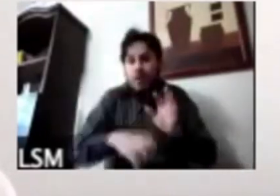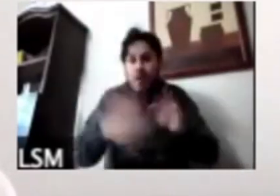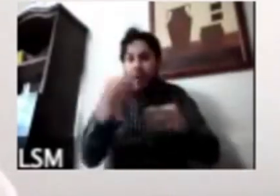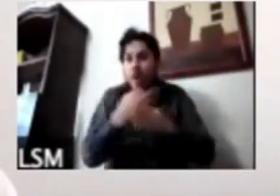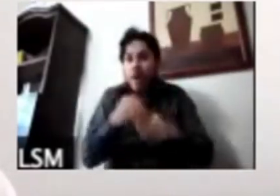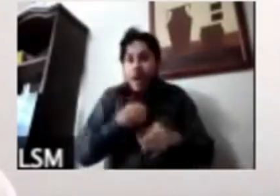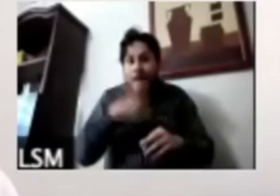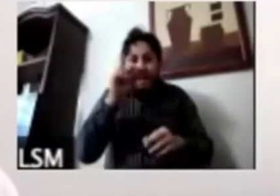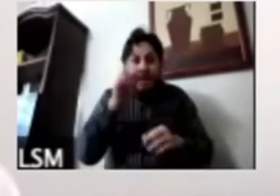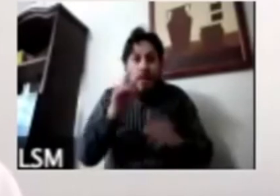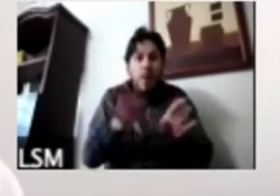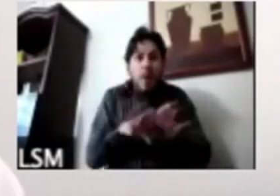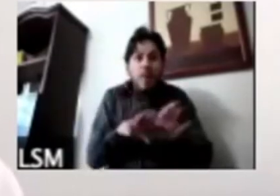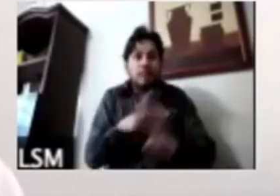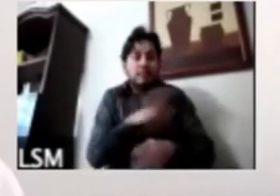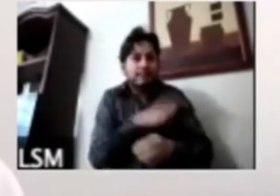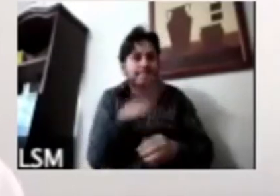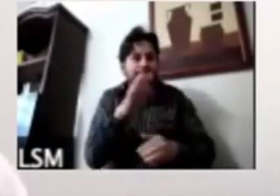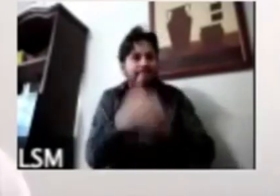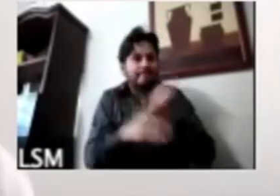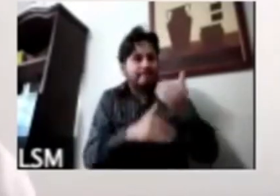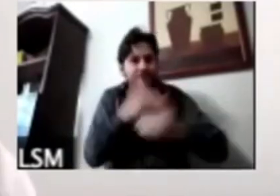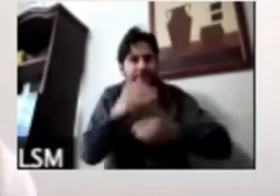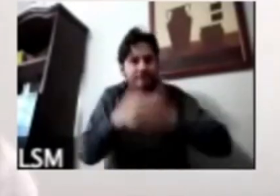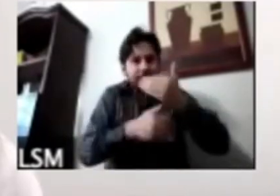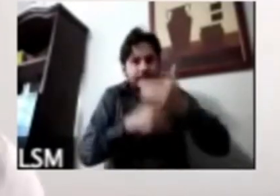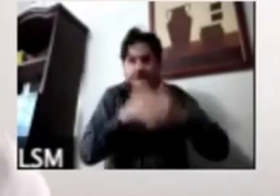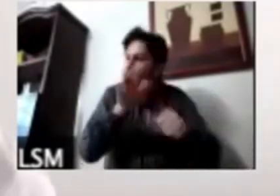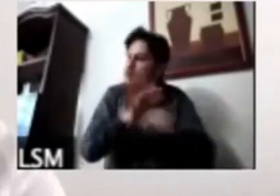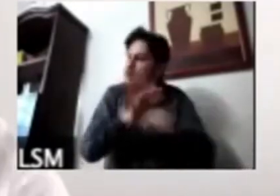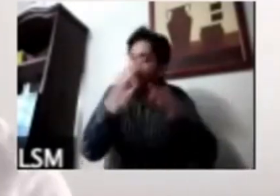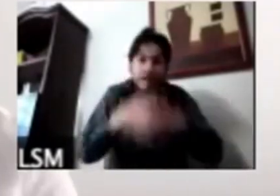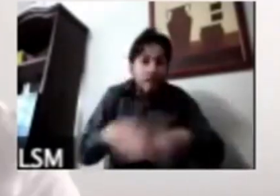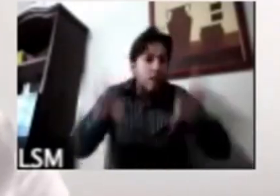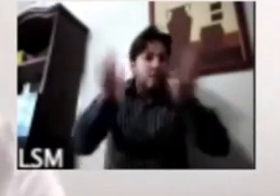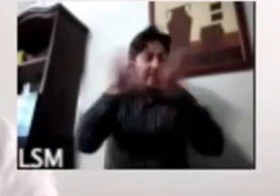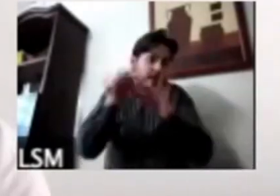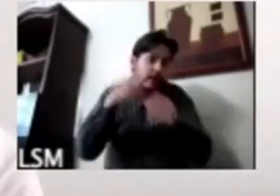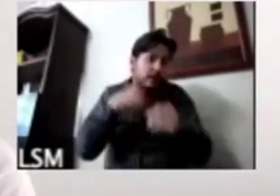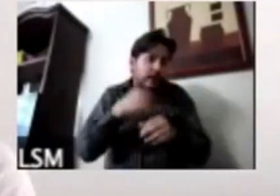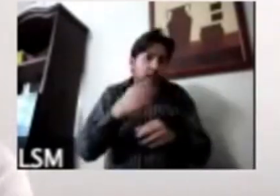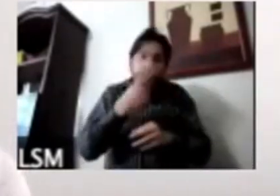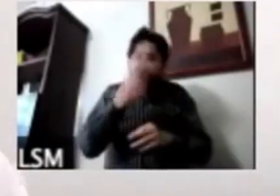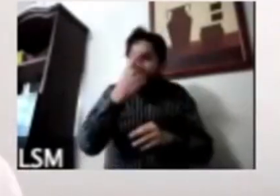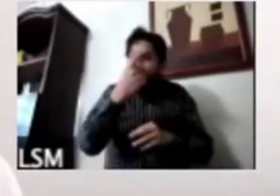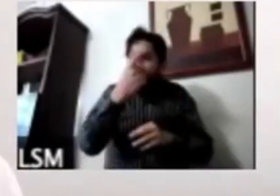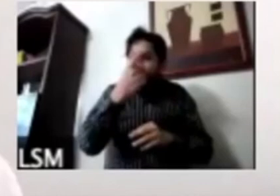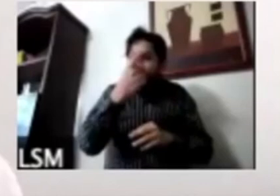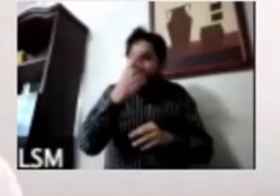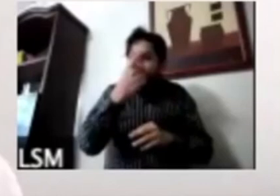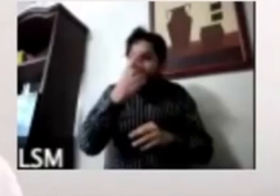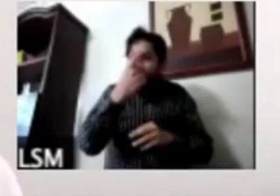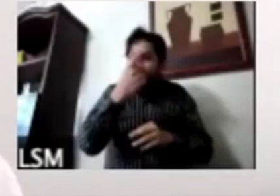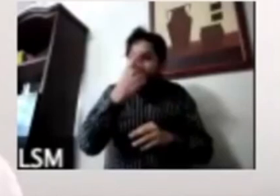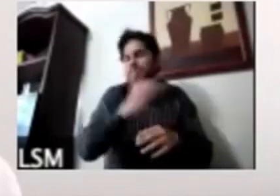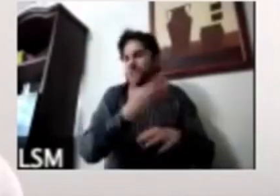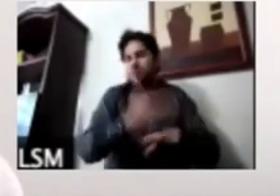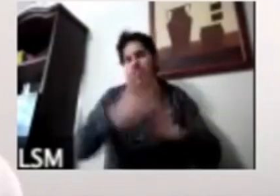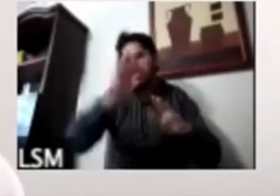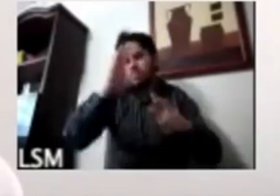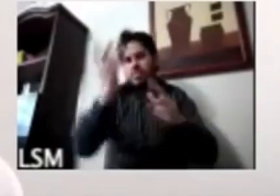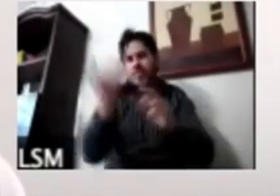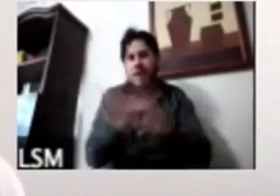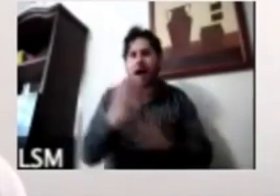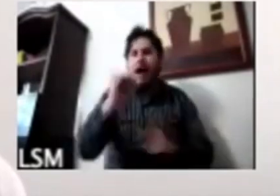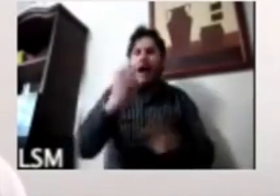evolucionando esto en las prioridades que yo tengo que les comentaba hace rato si está muy dividida la población hay unos que